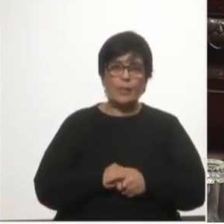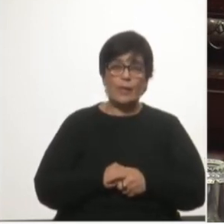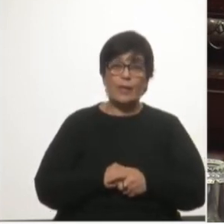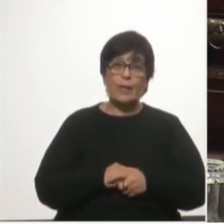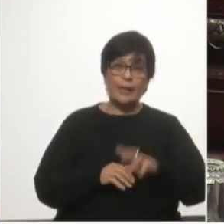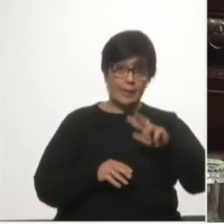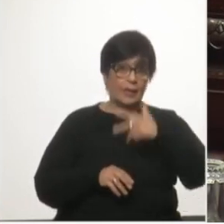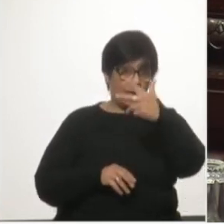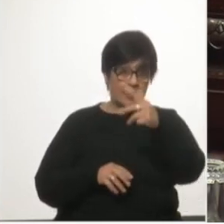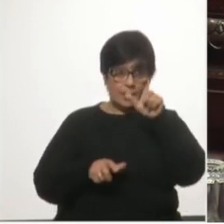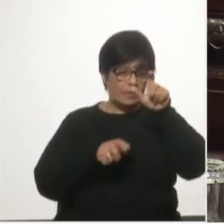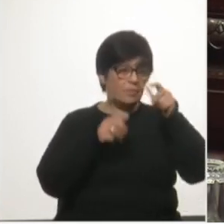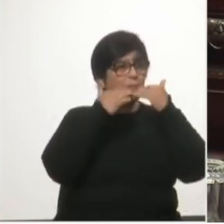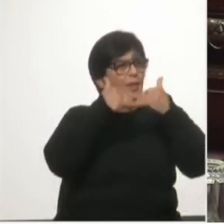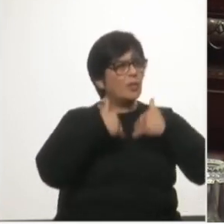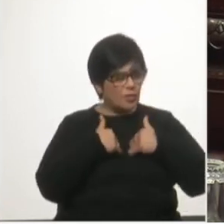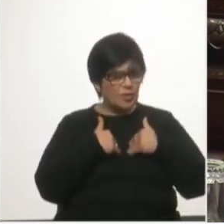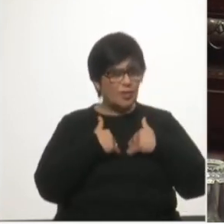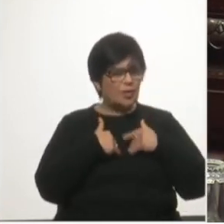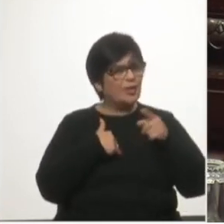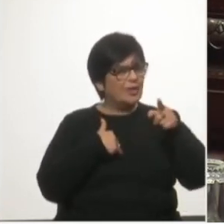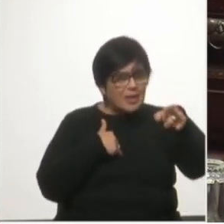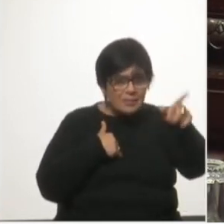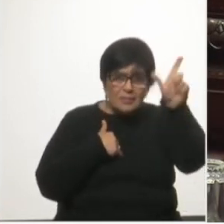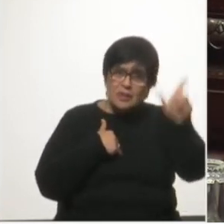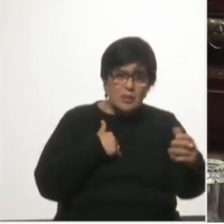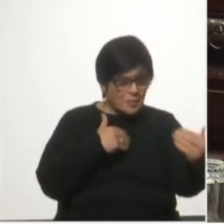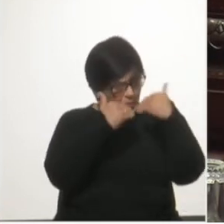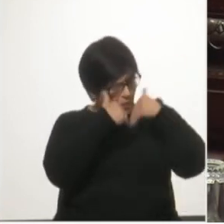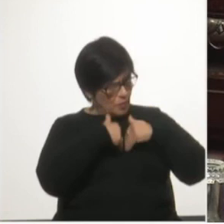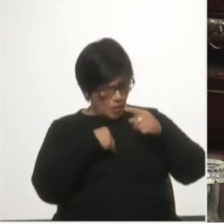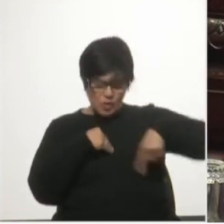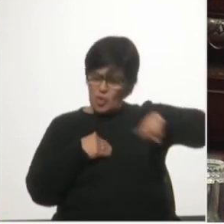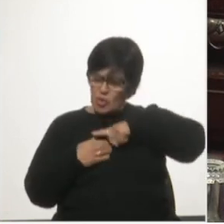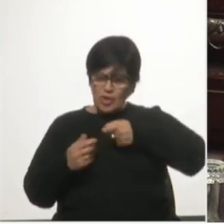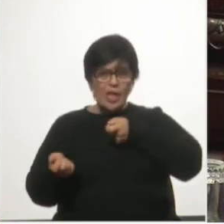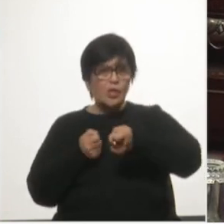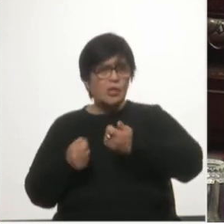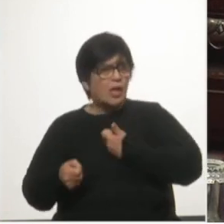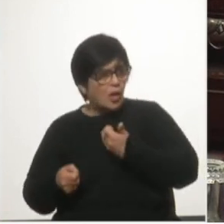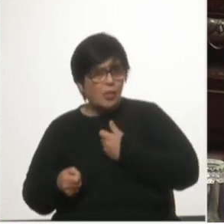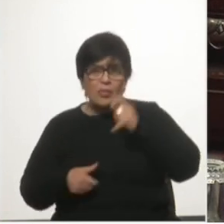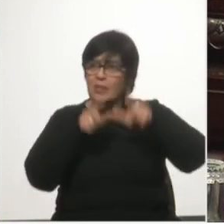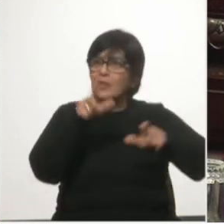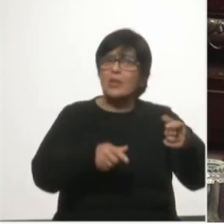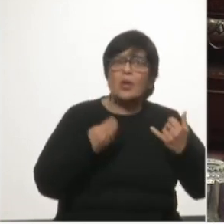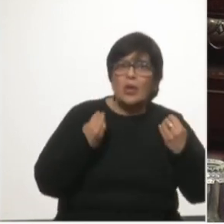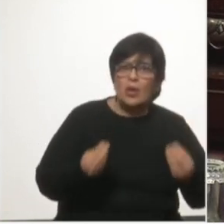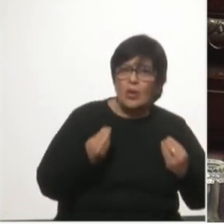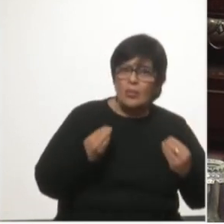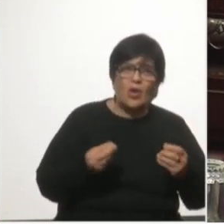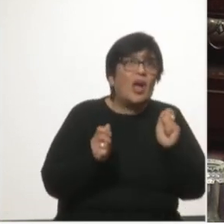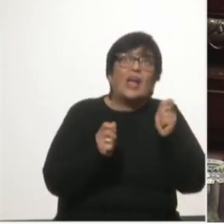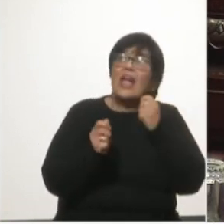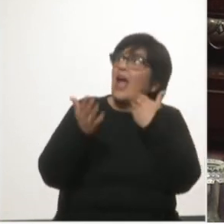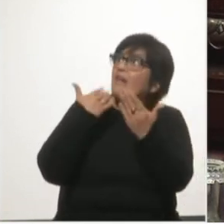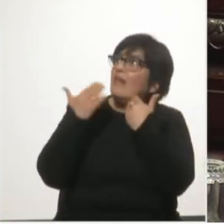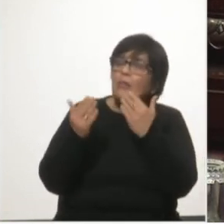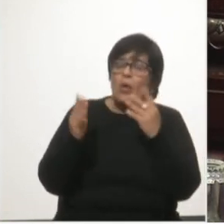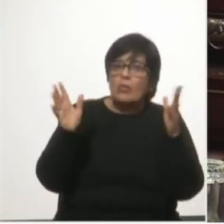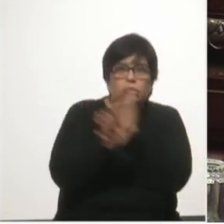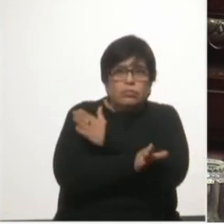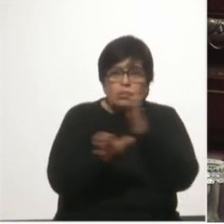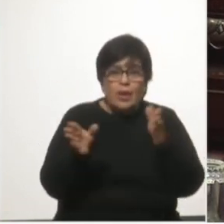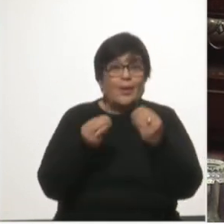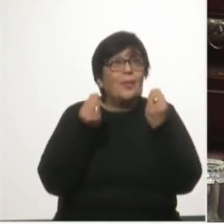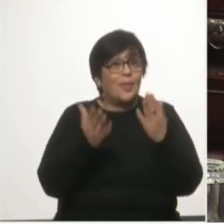El tercero nos preguntó él a nosotros cómo va a ser nuestra negociación y la de los clientes con quién porque en el futuro